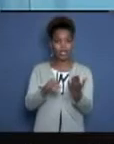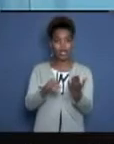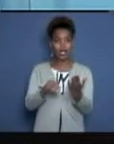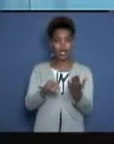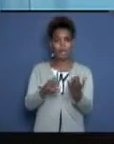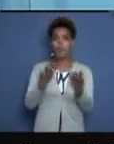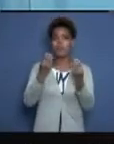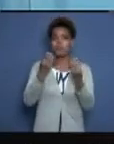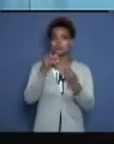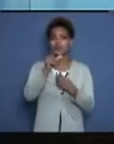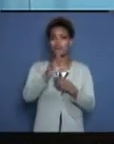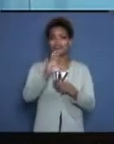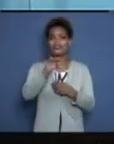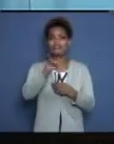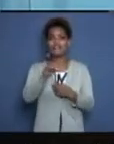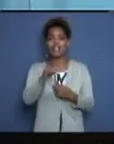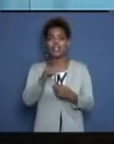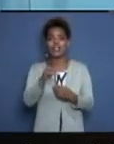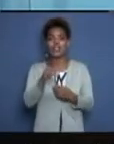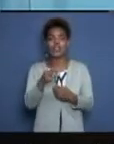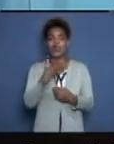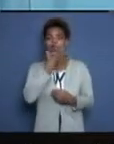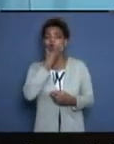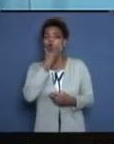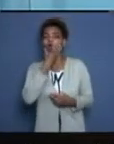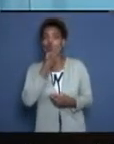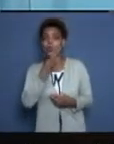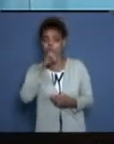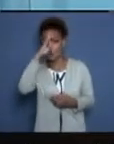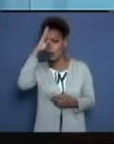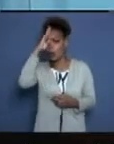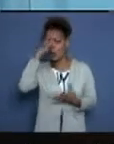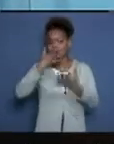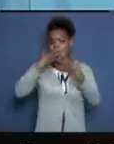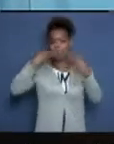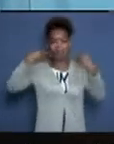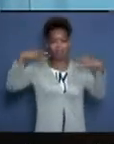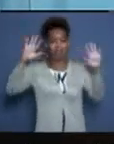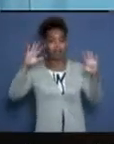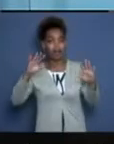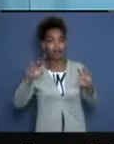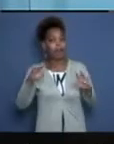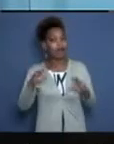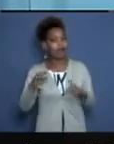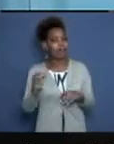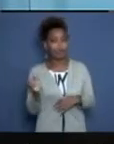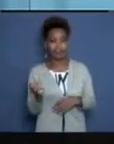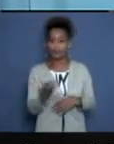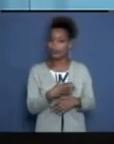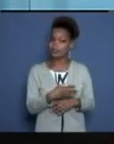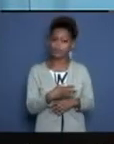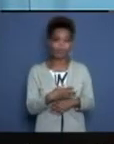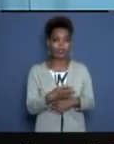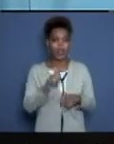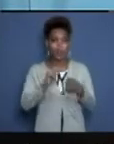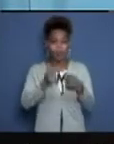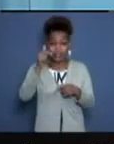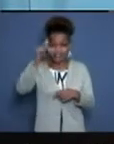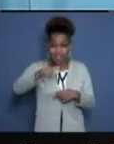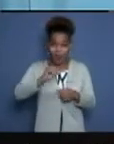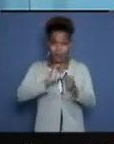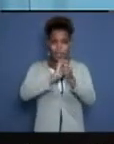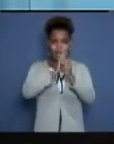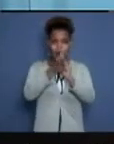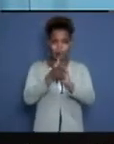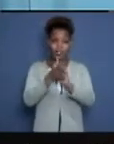perdida. Así dice el mensaje. Porque los jóvenes se han echado al hombro precisamente las principales tareas de